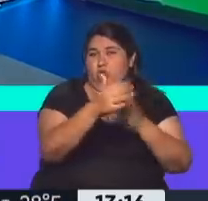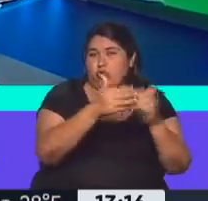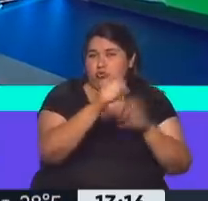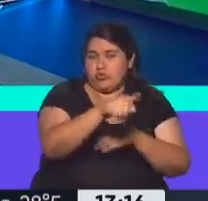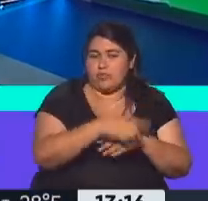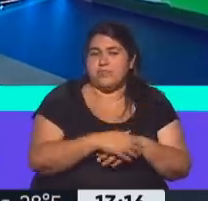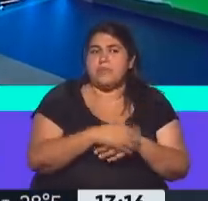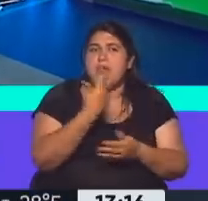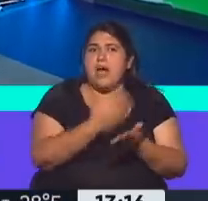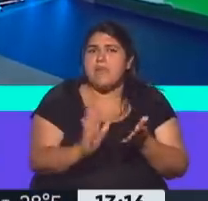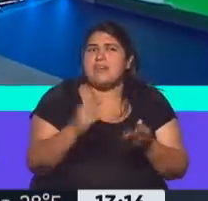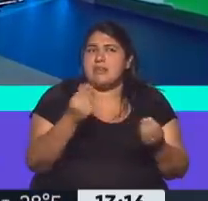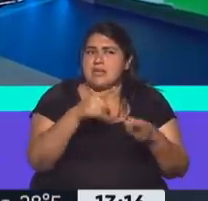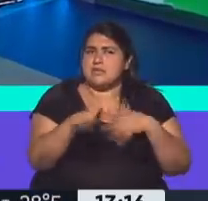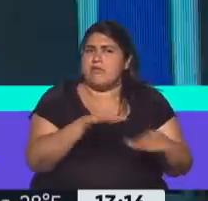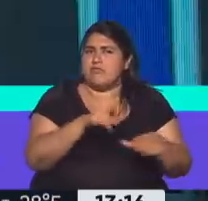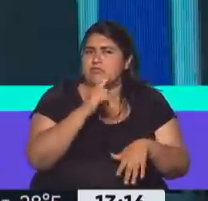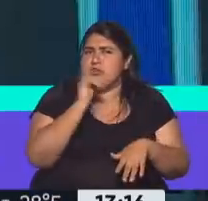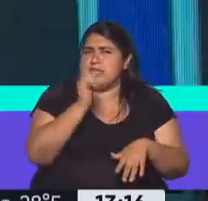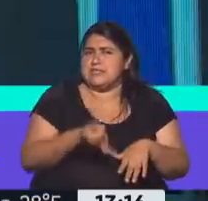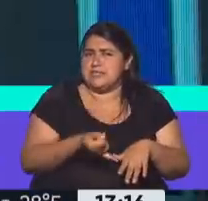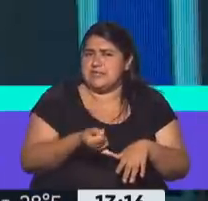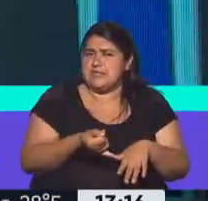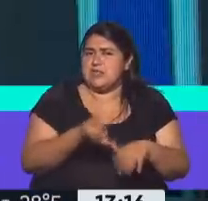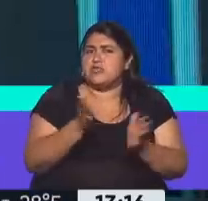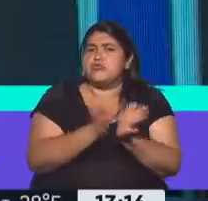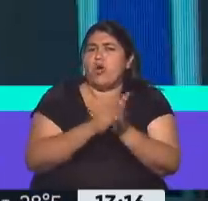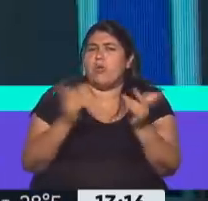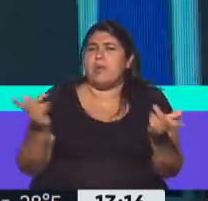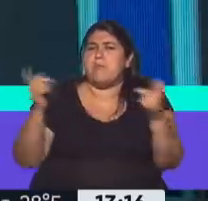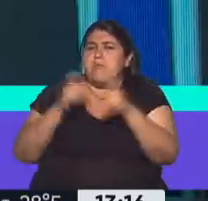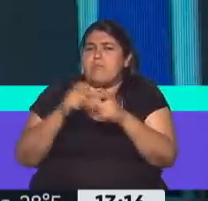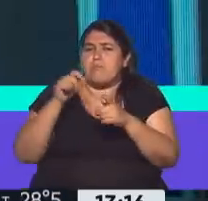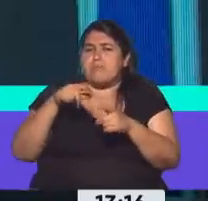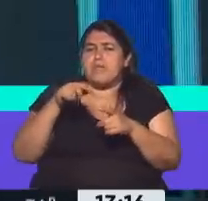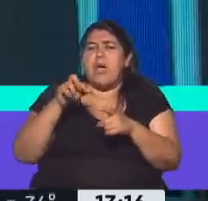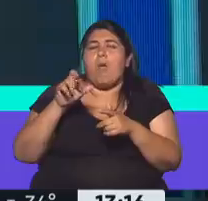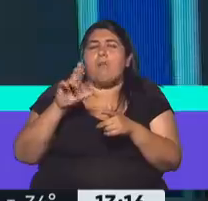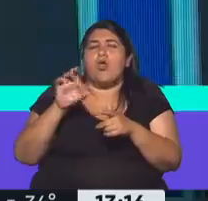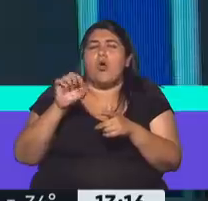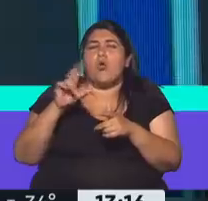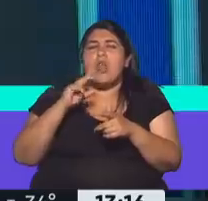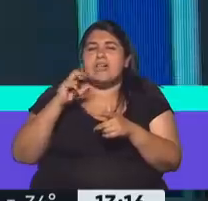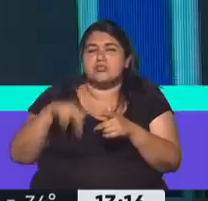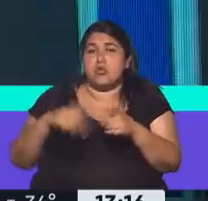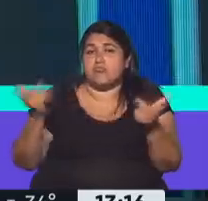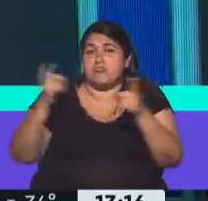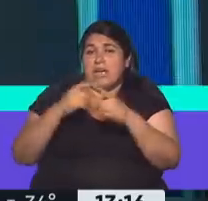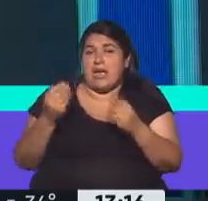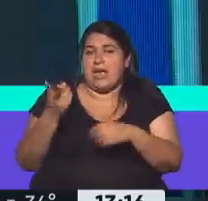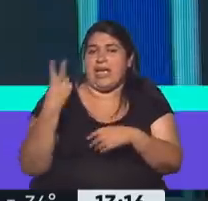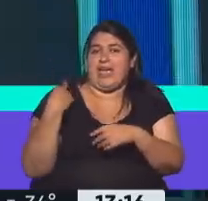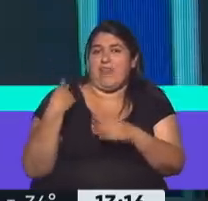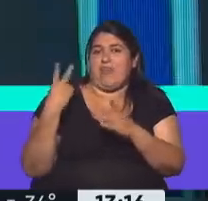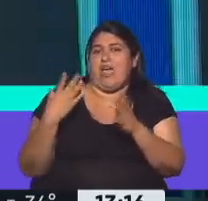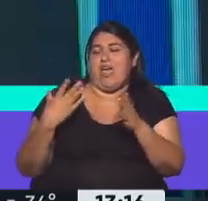dice, esto va a funcionar, dice Villegas, y habla de la Procuración. Cuando habla de la Procuración, habla de los jefes, del jefe de los